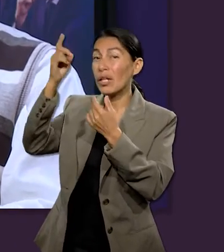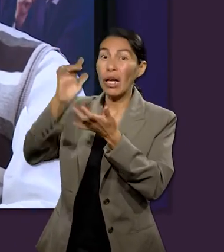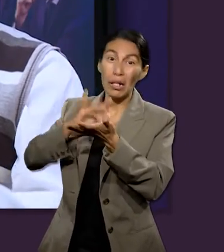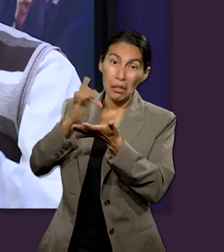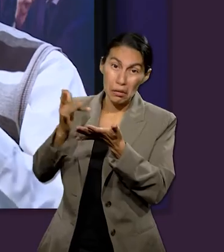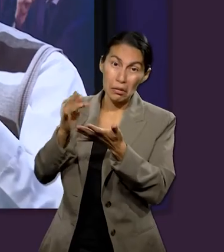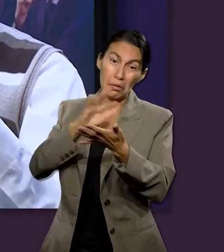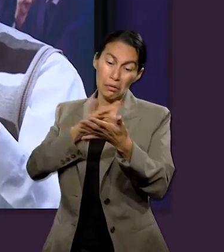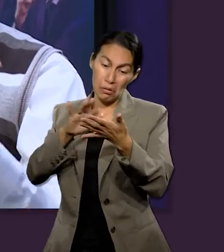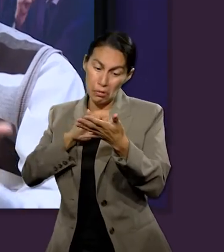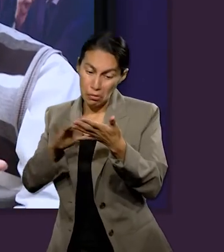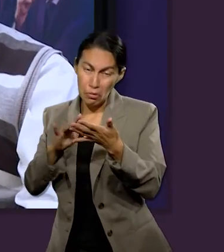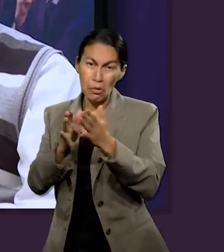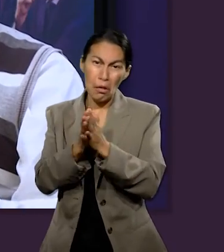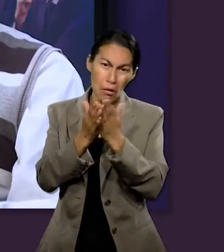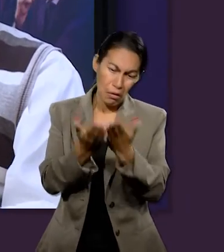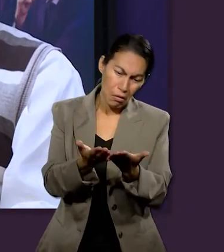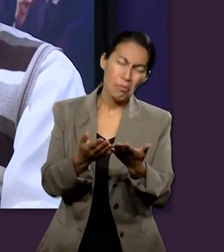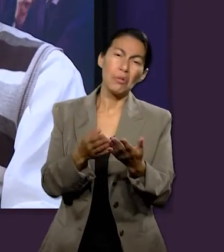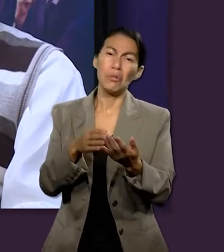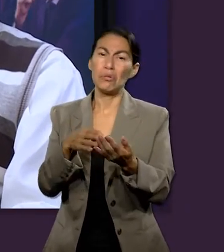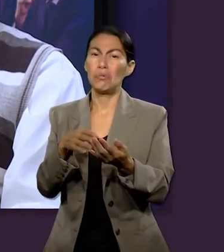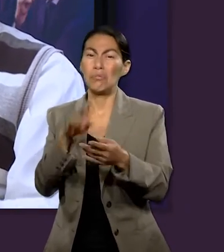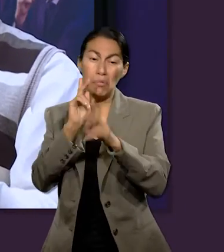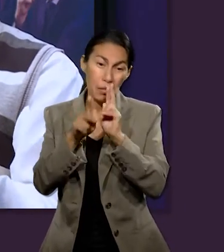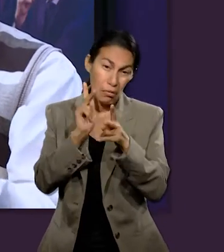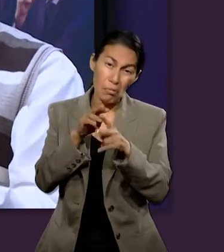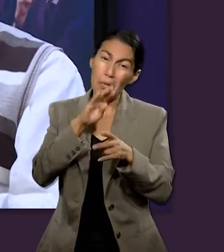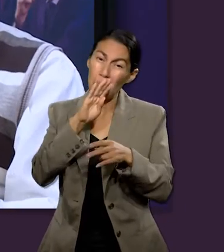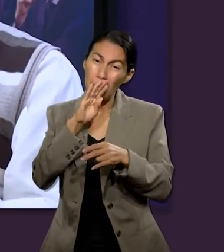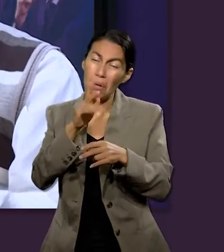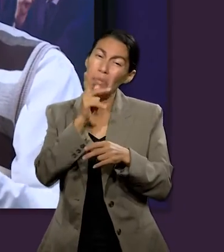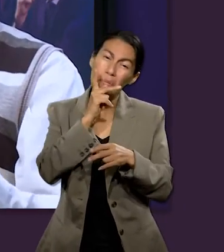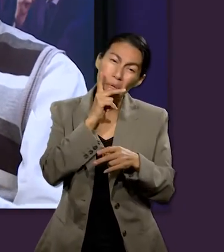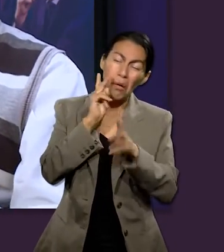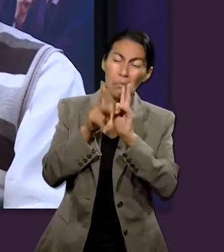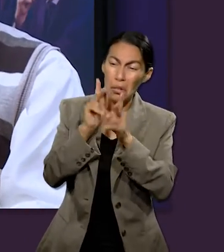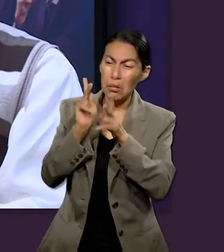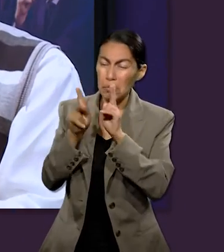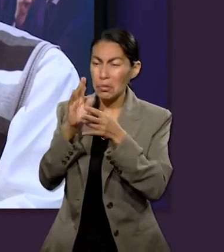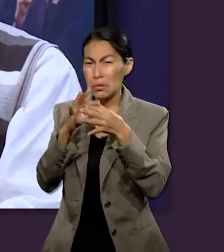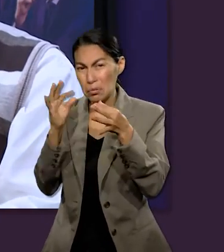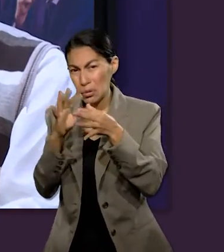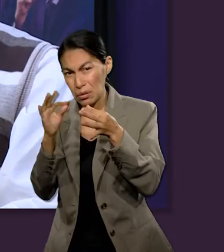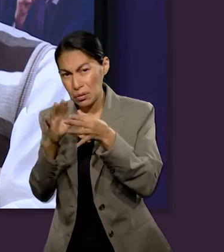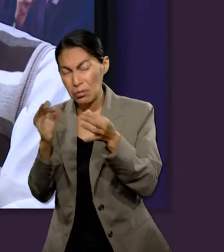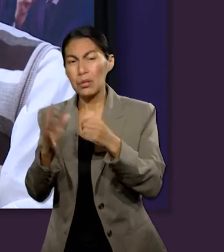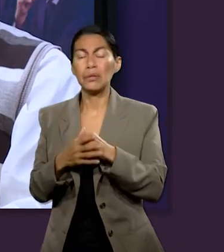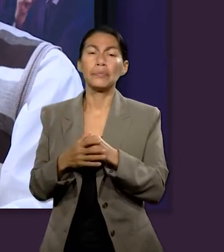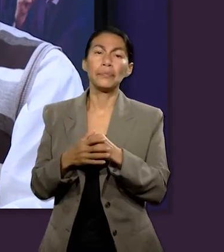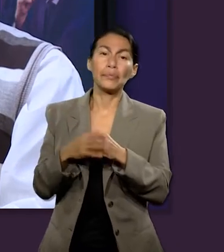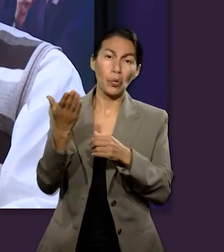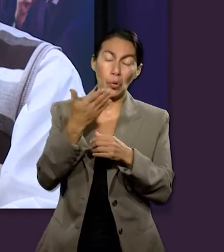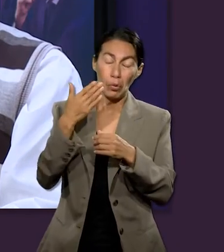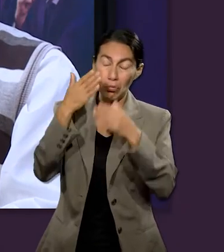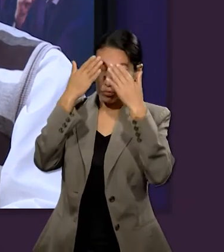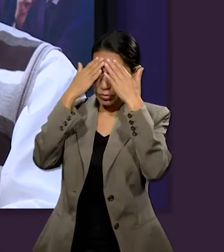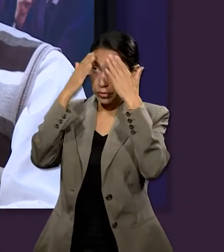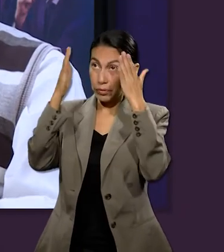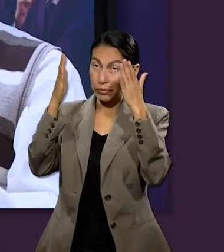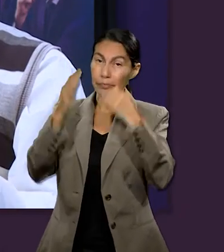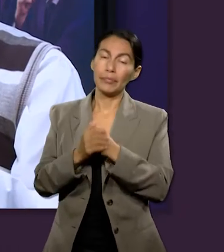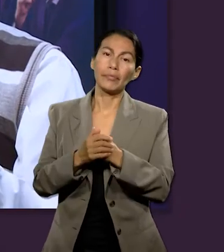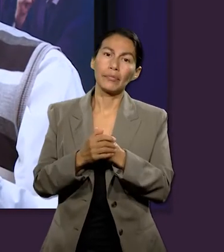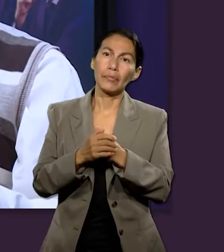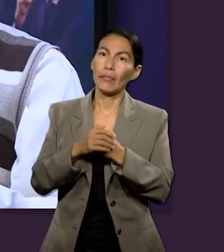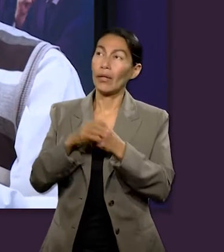con Dios a través de la lectura, a través de las charlas que seguramente su madre, su padre le daban, para crecer